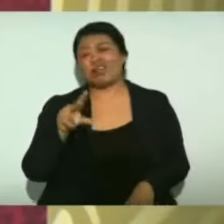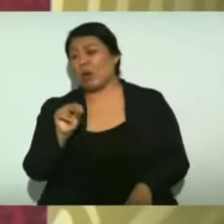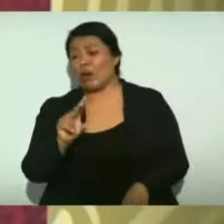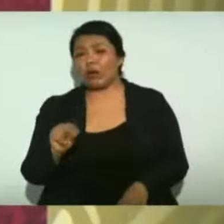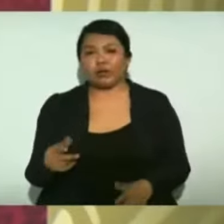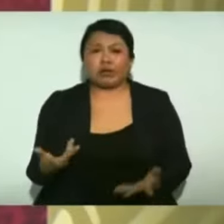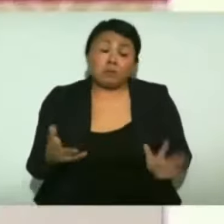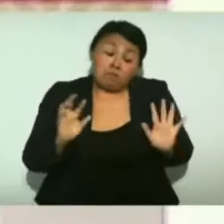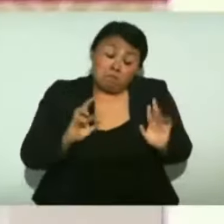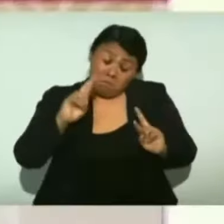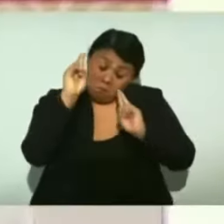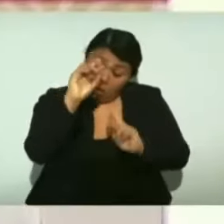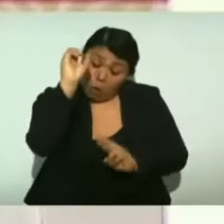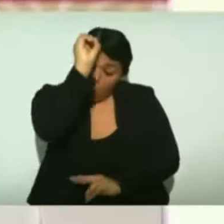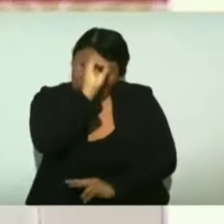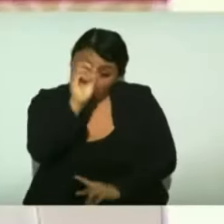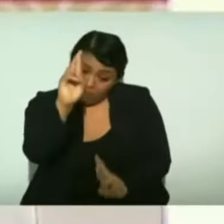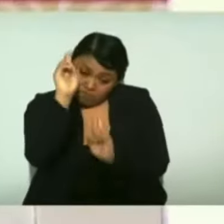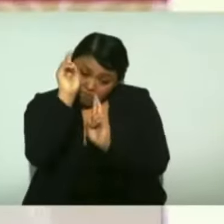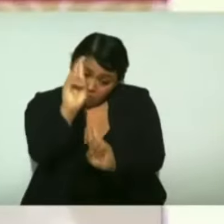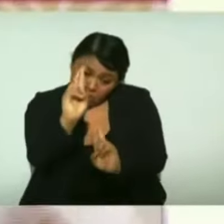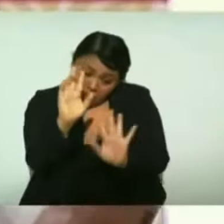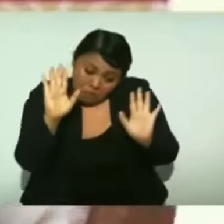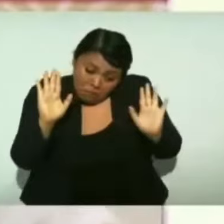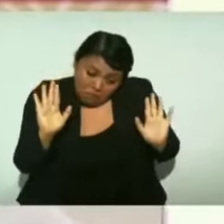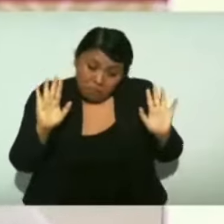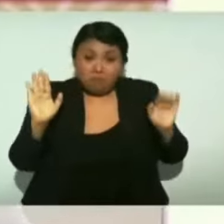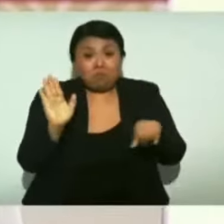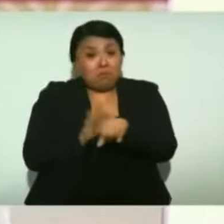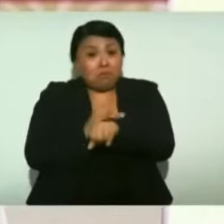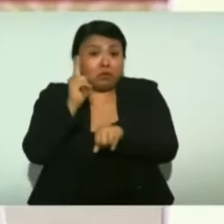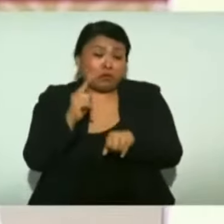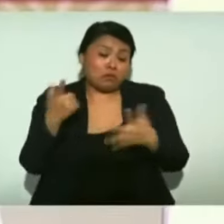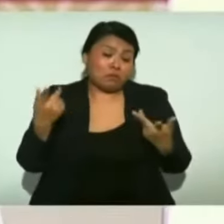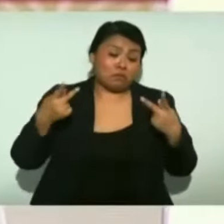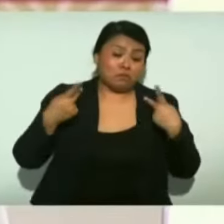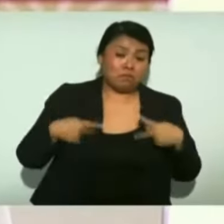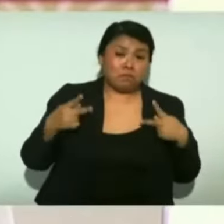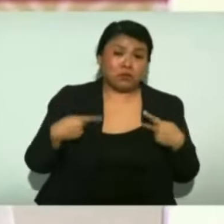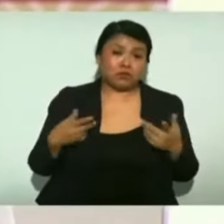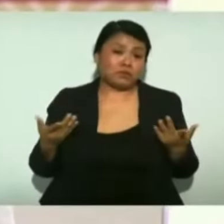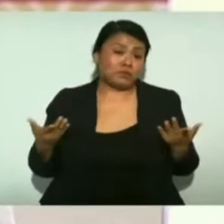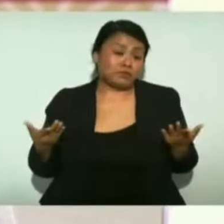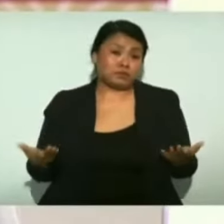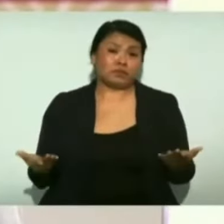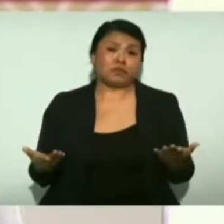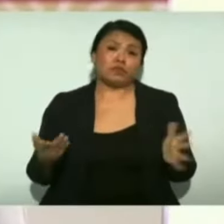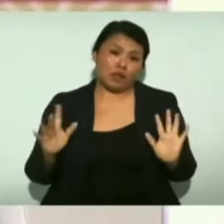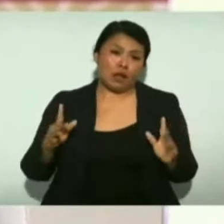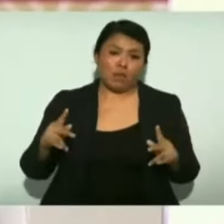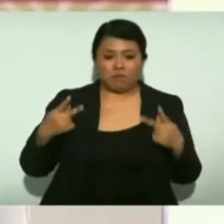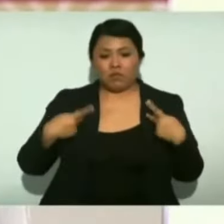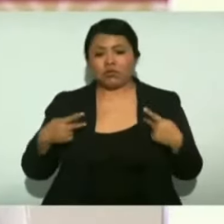respetable la postura, porque la gente tiene que defender